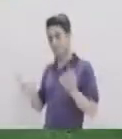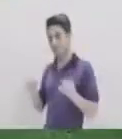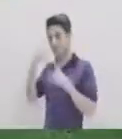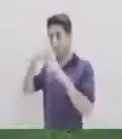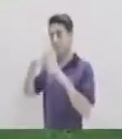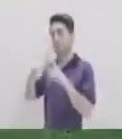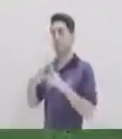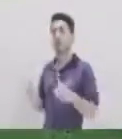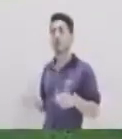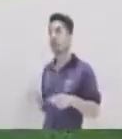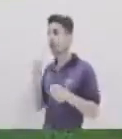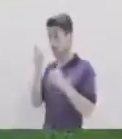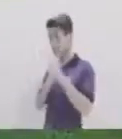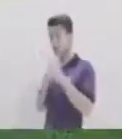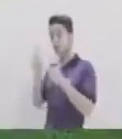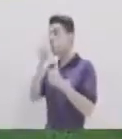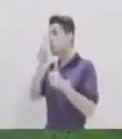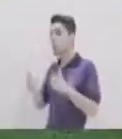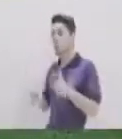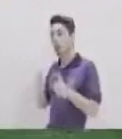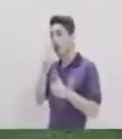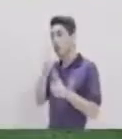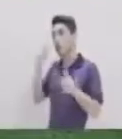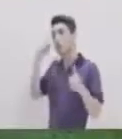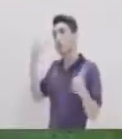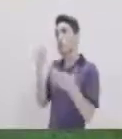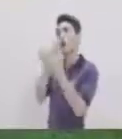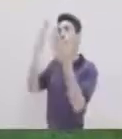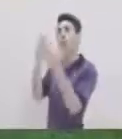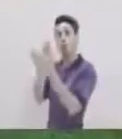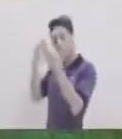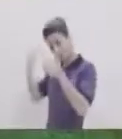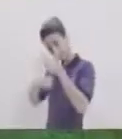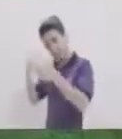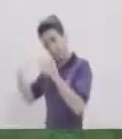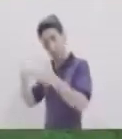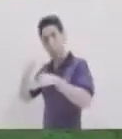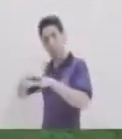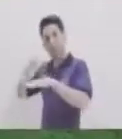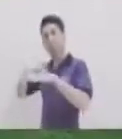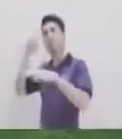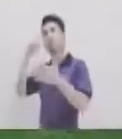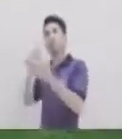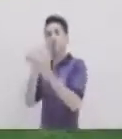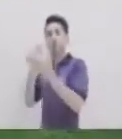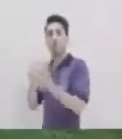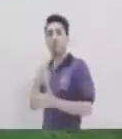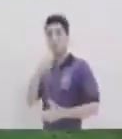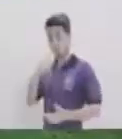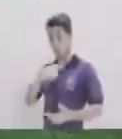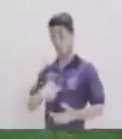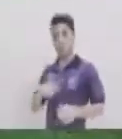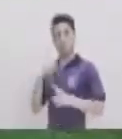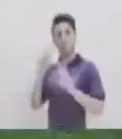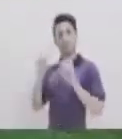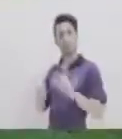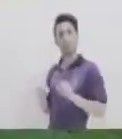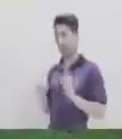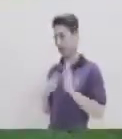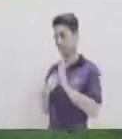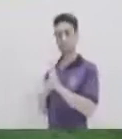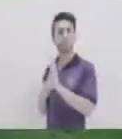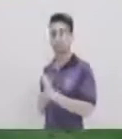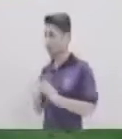Positivo Es nunca Dejes de innovar Nunca dejes De crear Y nunca dejes De ser tú mismo Un líder